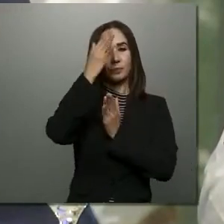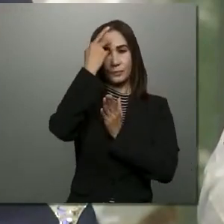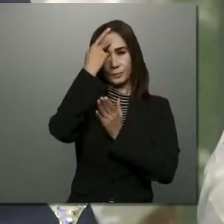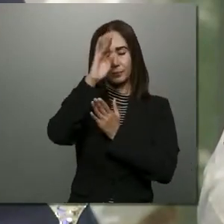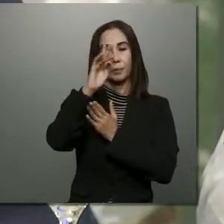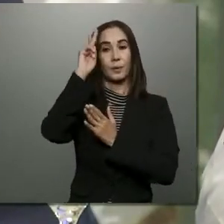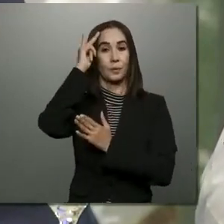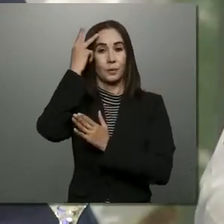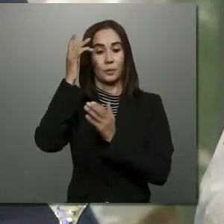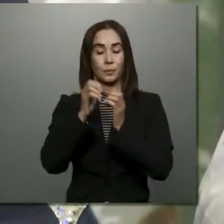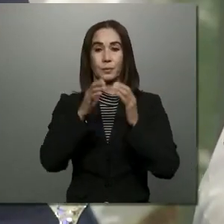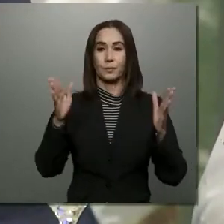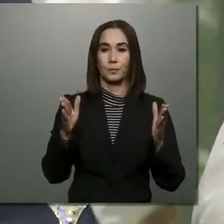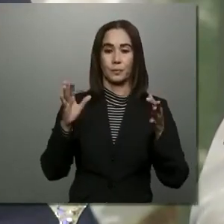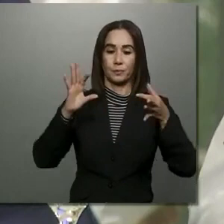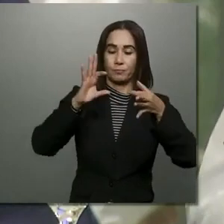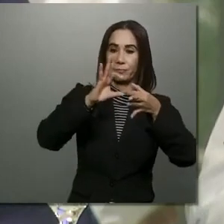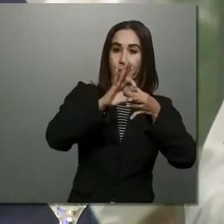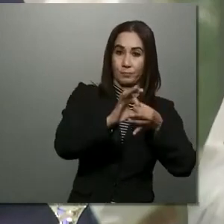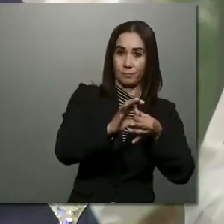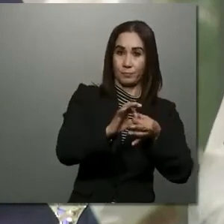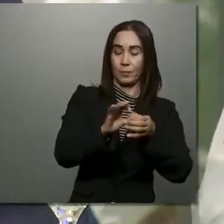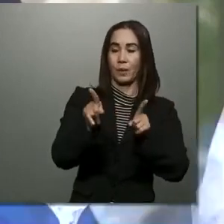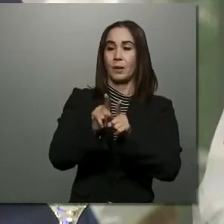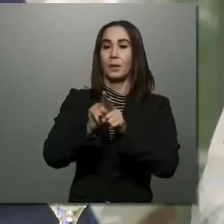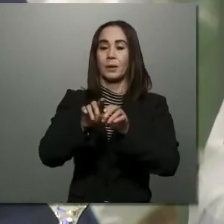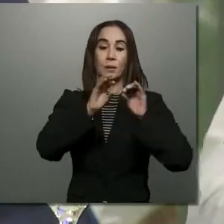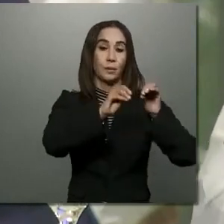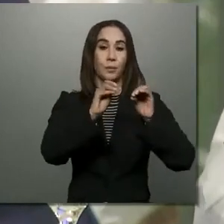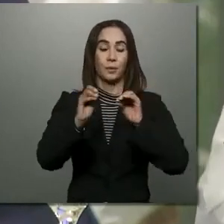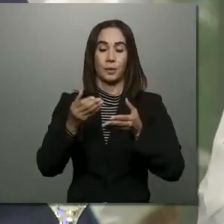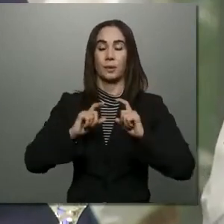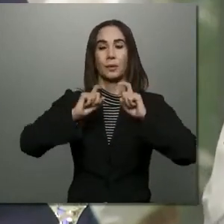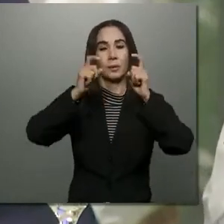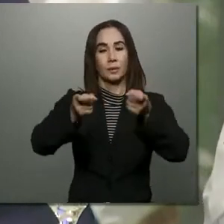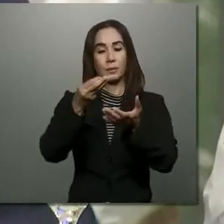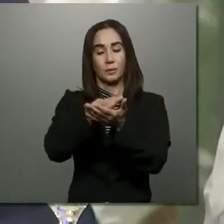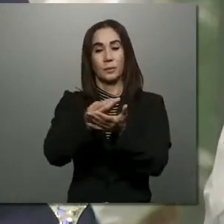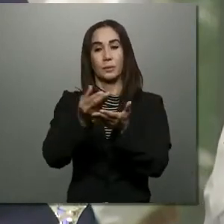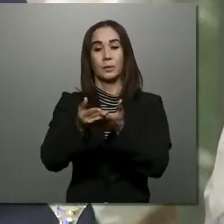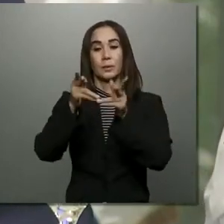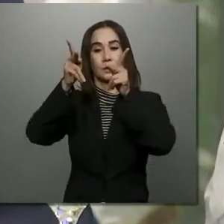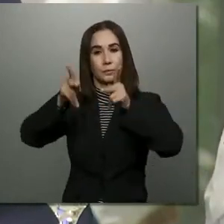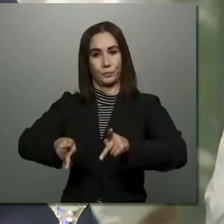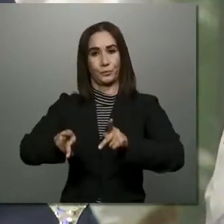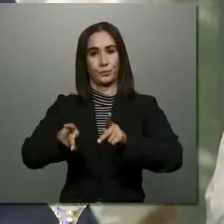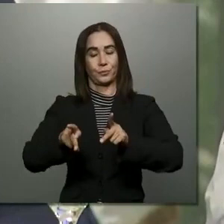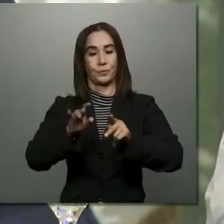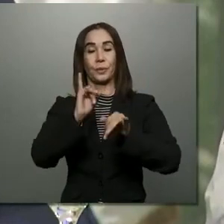cohesionadas y dotando a la policía de los recursos económicos y humanos necesarios